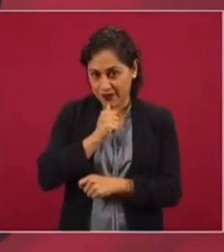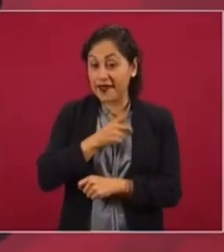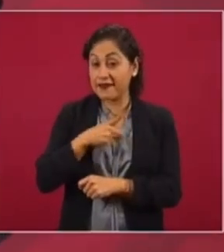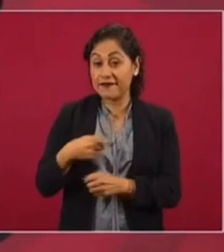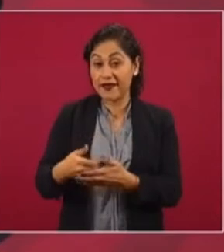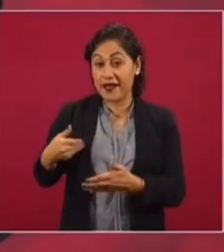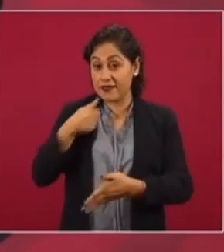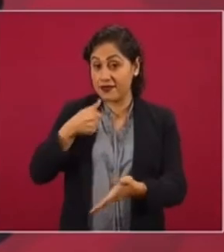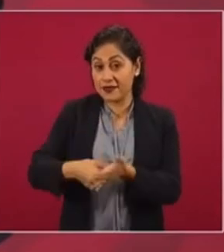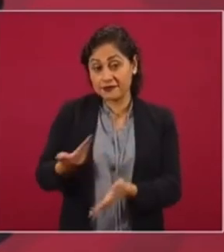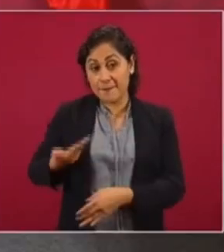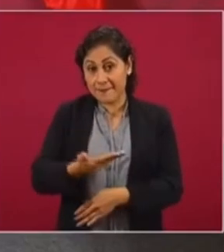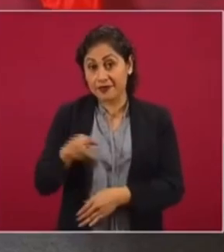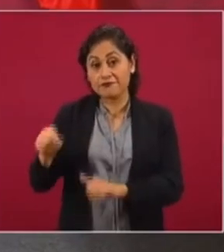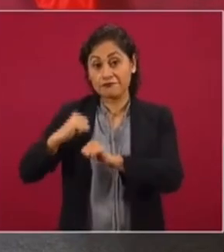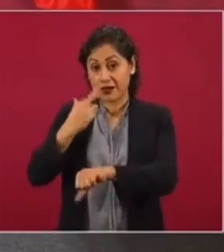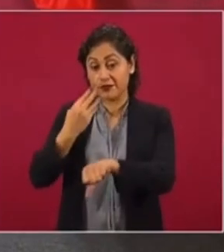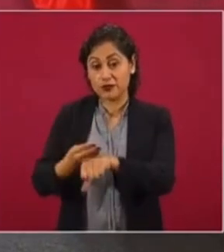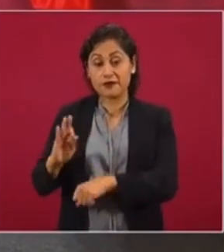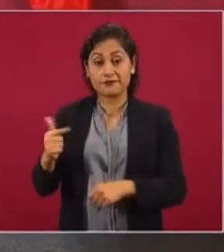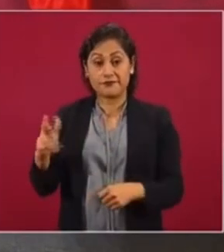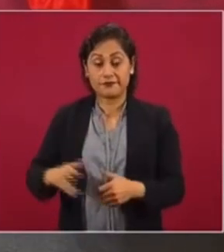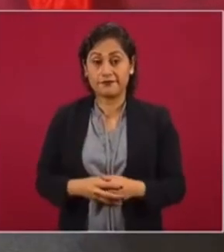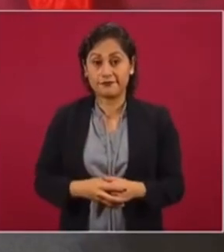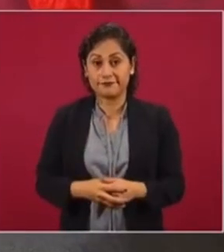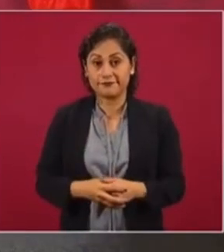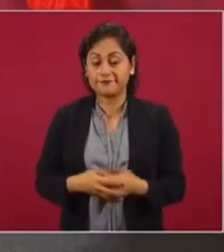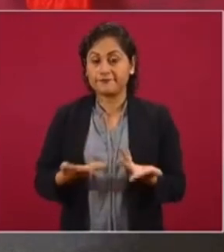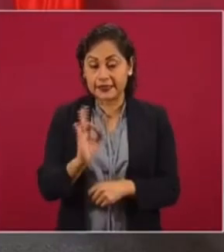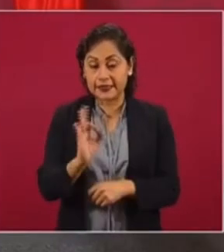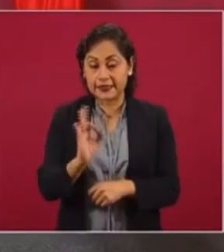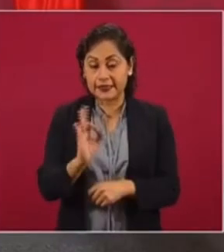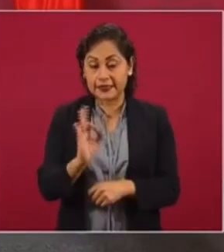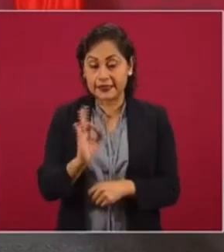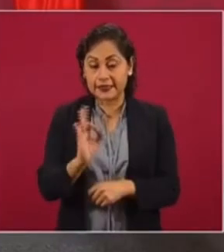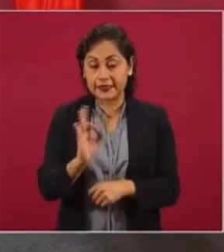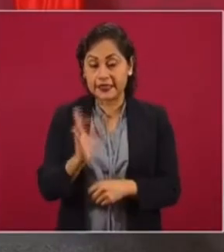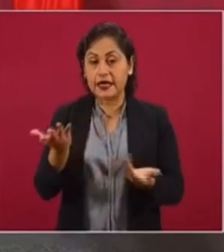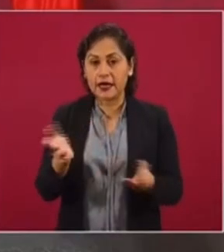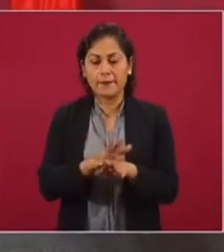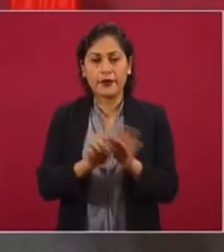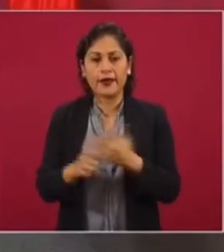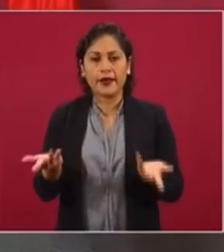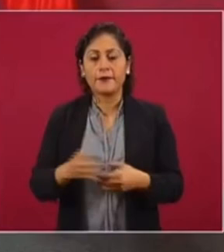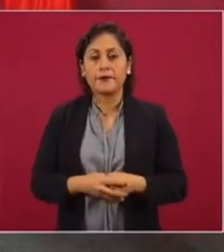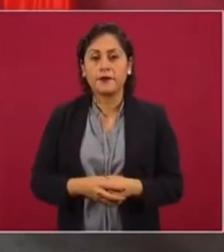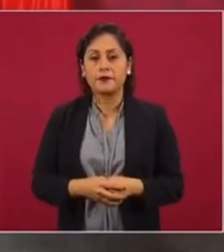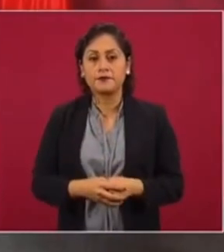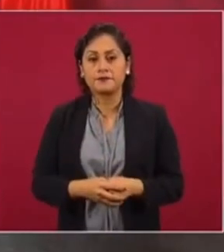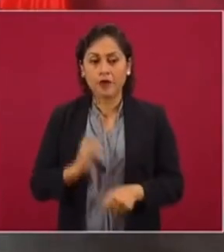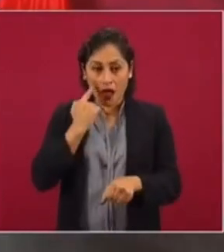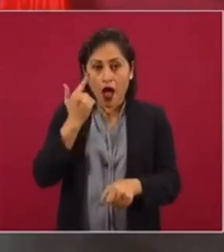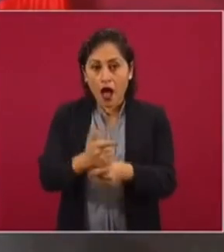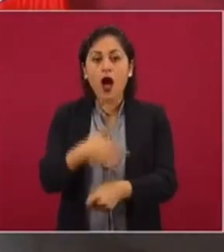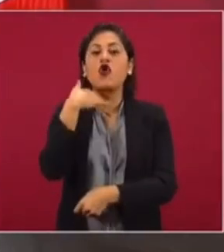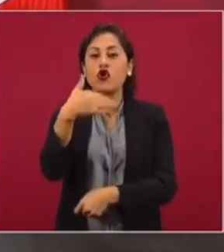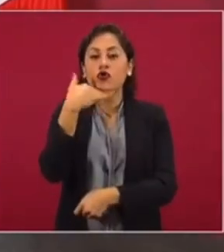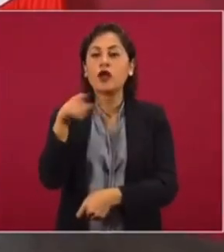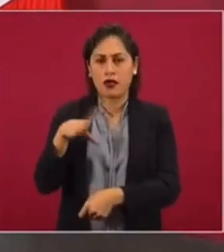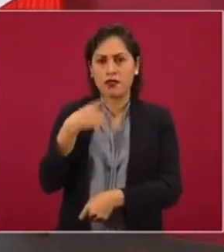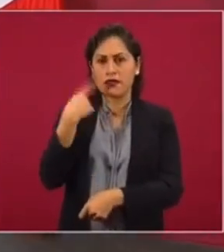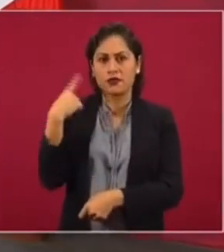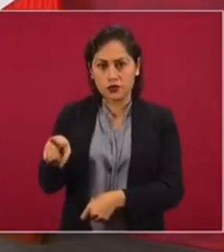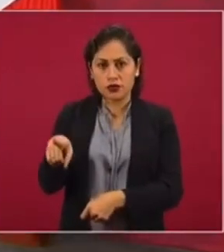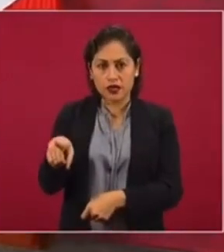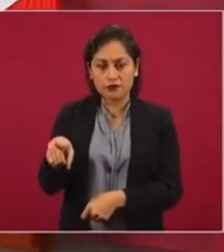solicitud de la Fiscalía o un acto notorio de corrupción, denunciado,